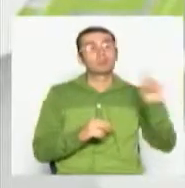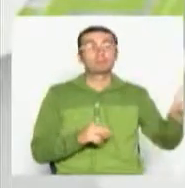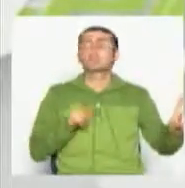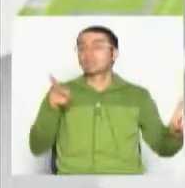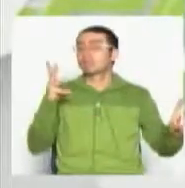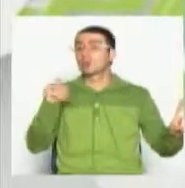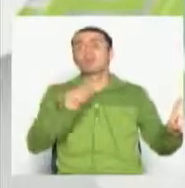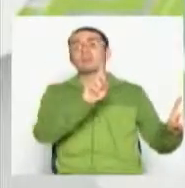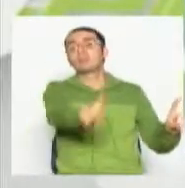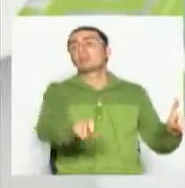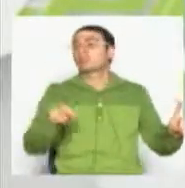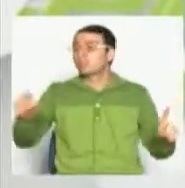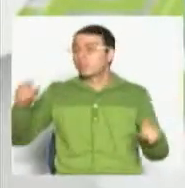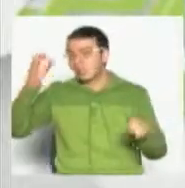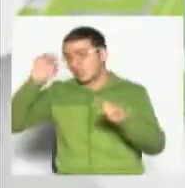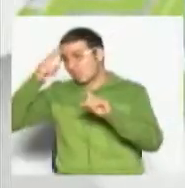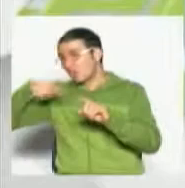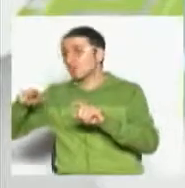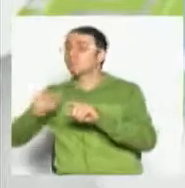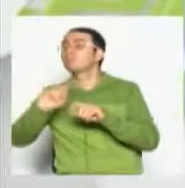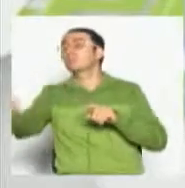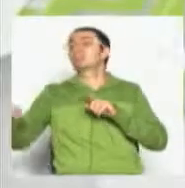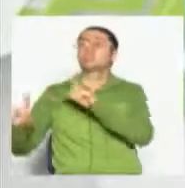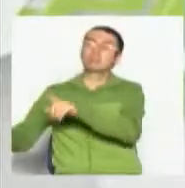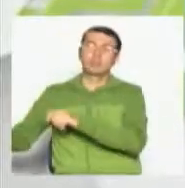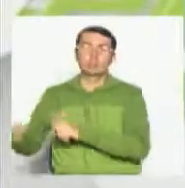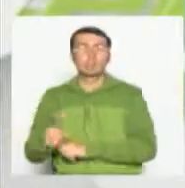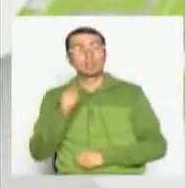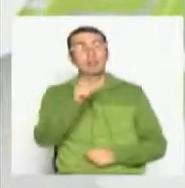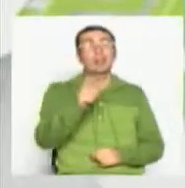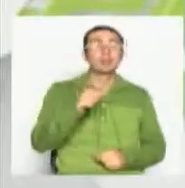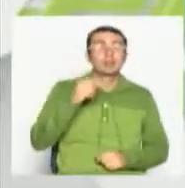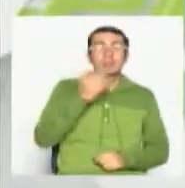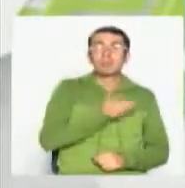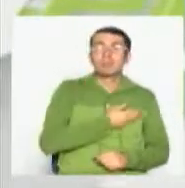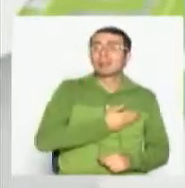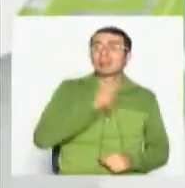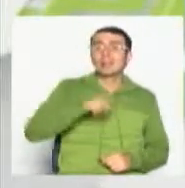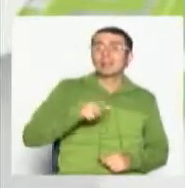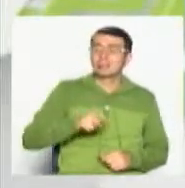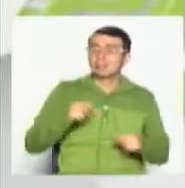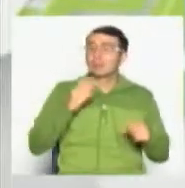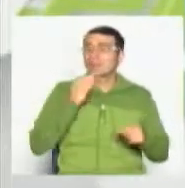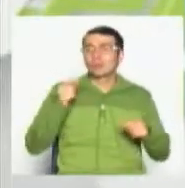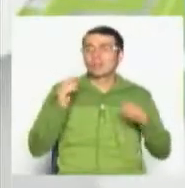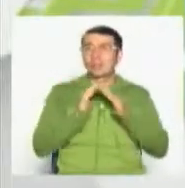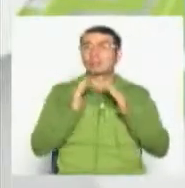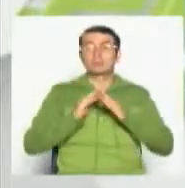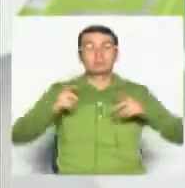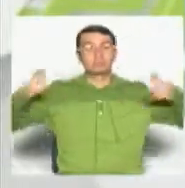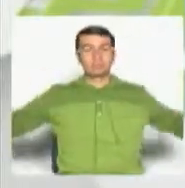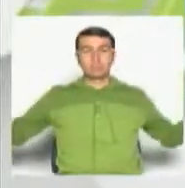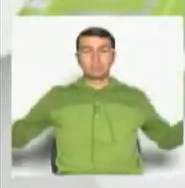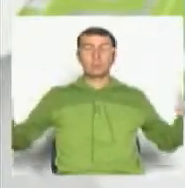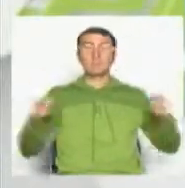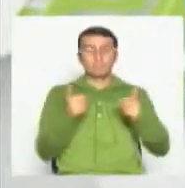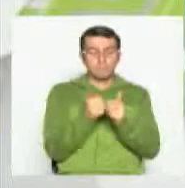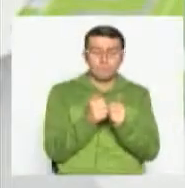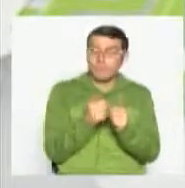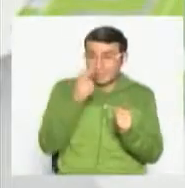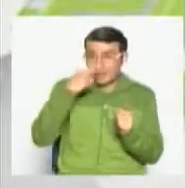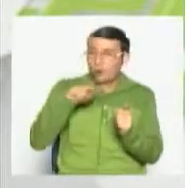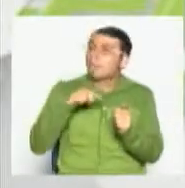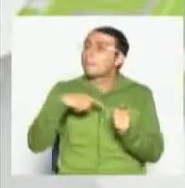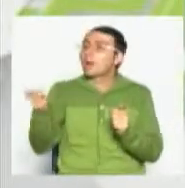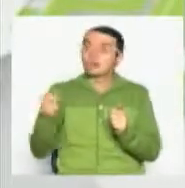y si la señora necesita decirle a su hijo algo, el apartamento de la casa es grande, por el WhatsApp le mandan a decir que